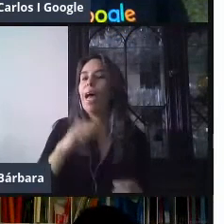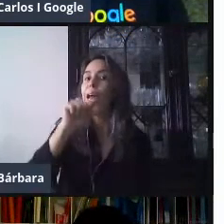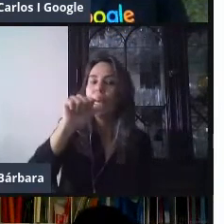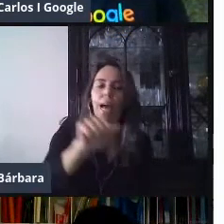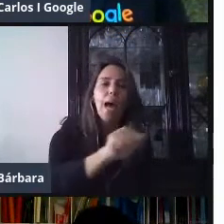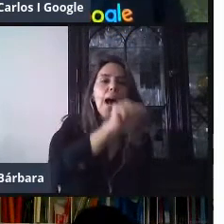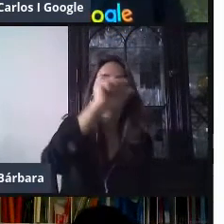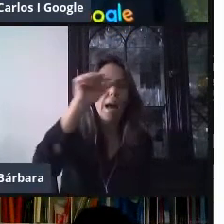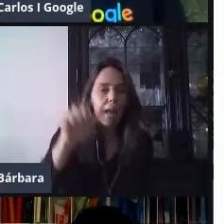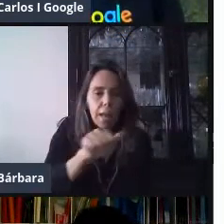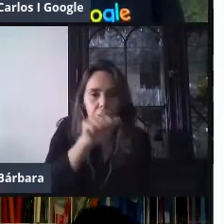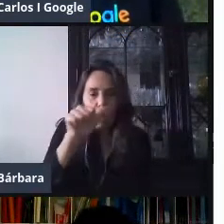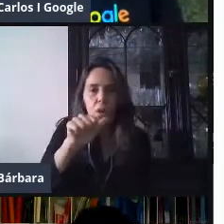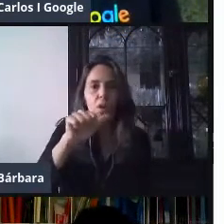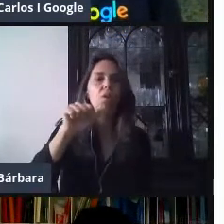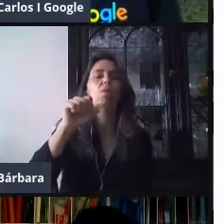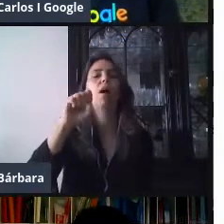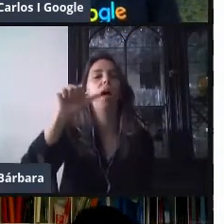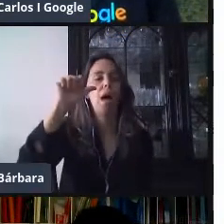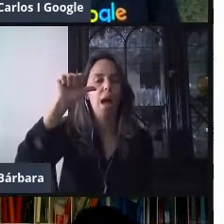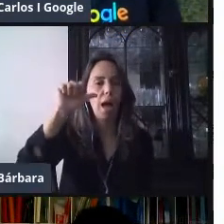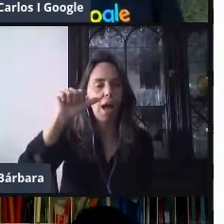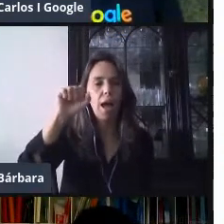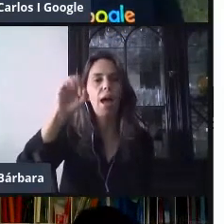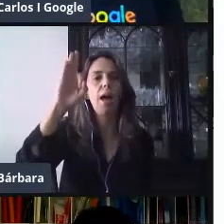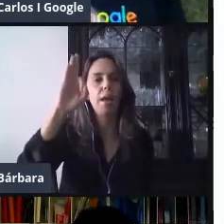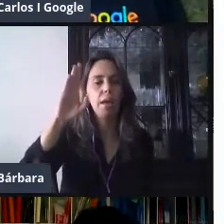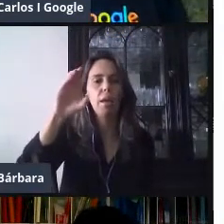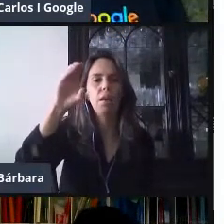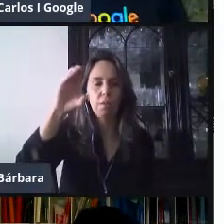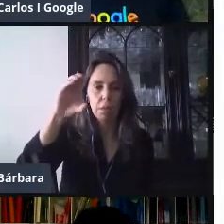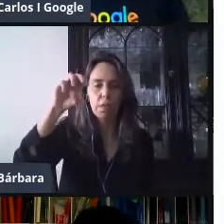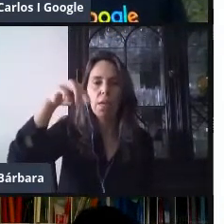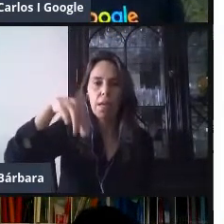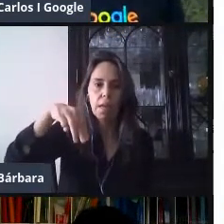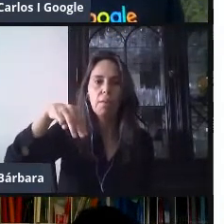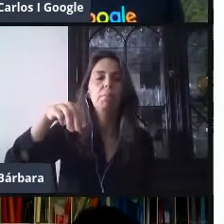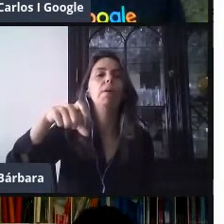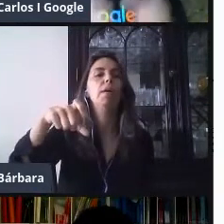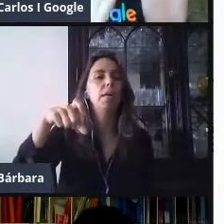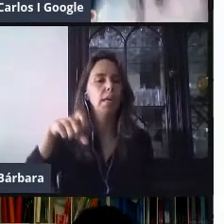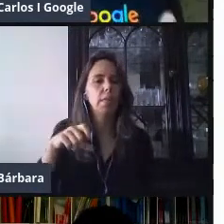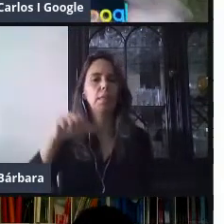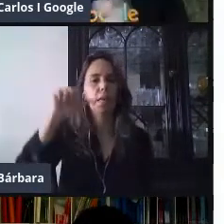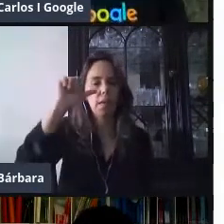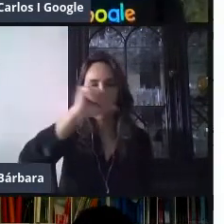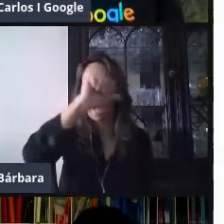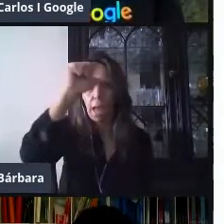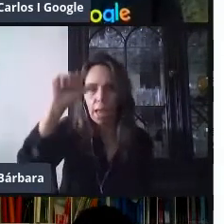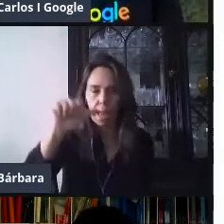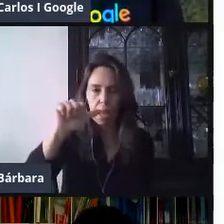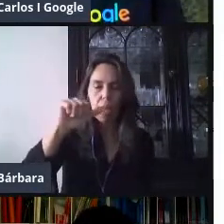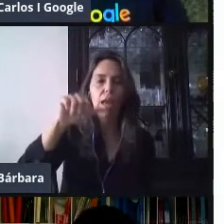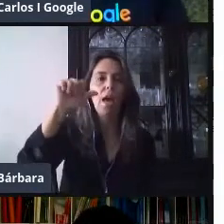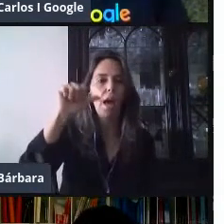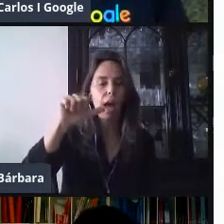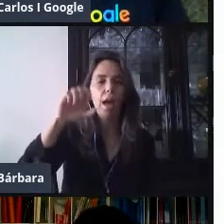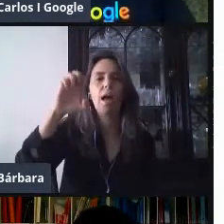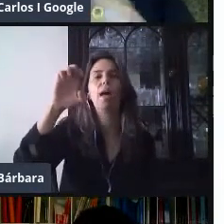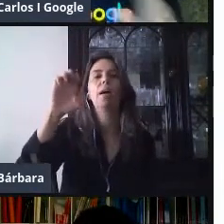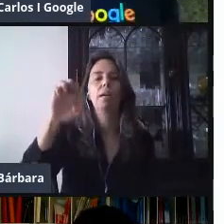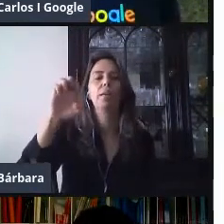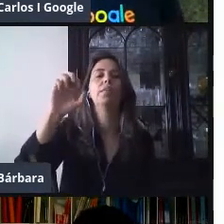aefcm.gov.mx. Como aparecen en la lista de correos, vuelvo a repetir, arroba aefcm